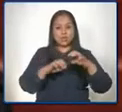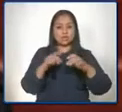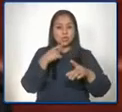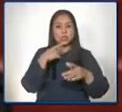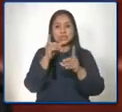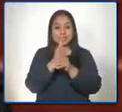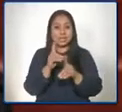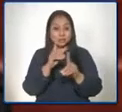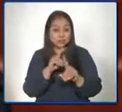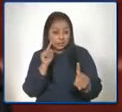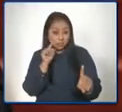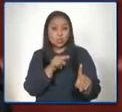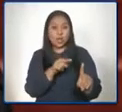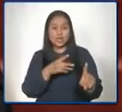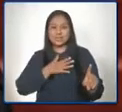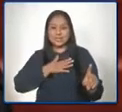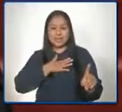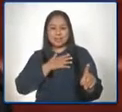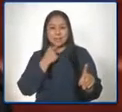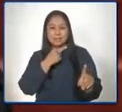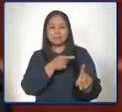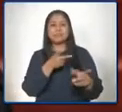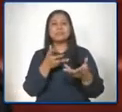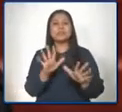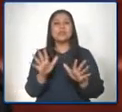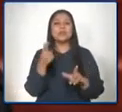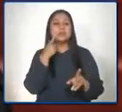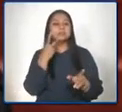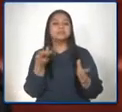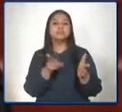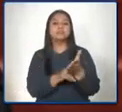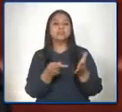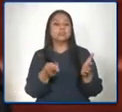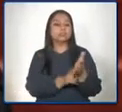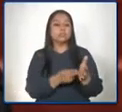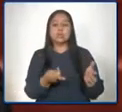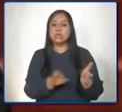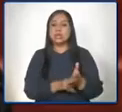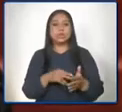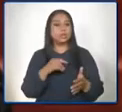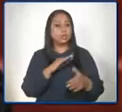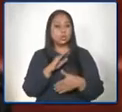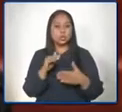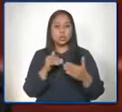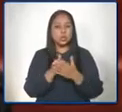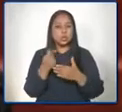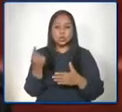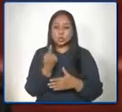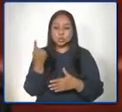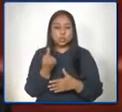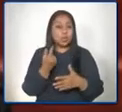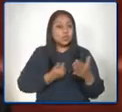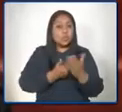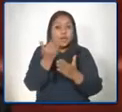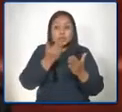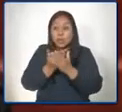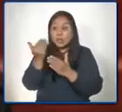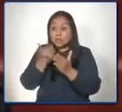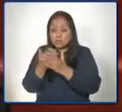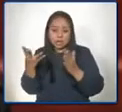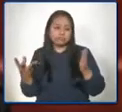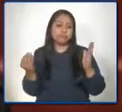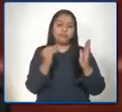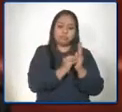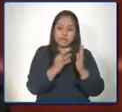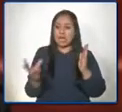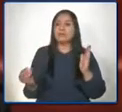como le denominamos, donde están quedando registradas todas las innovaciones que los maestros han realizado en el marco de la atención